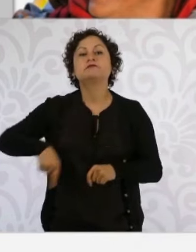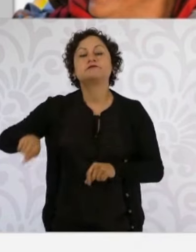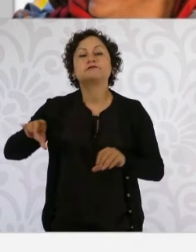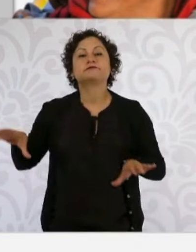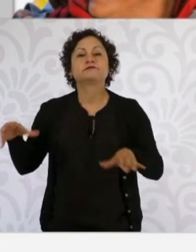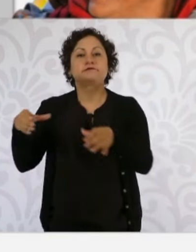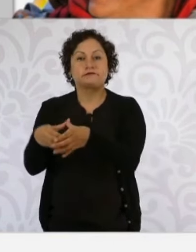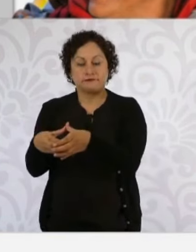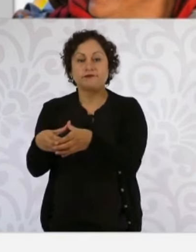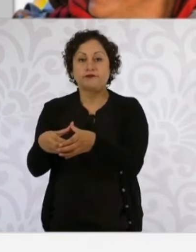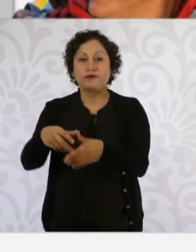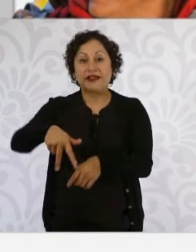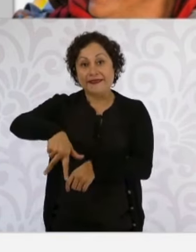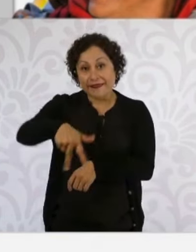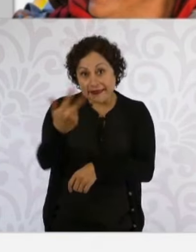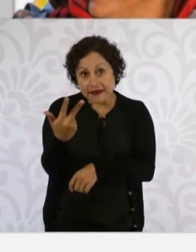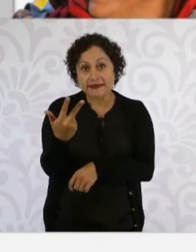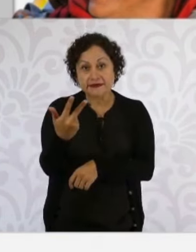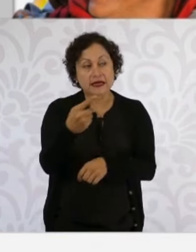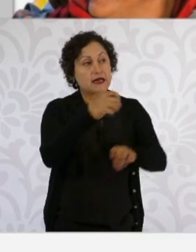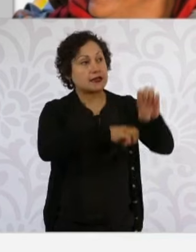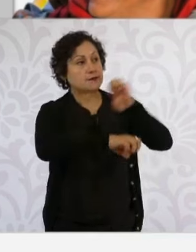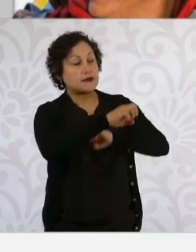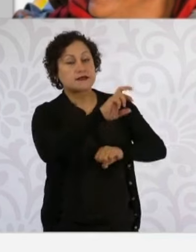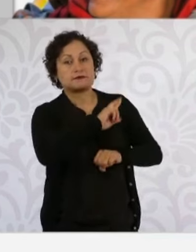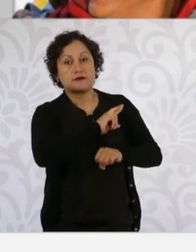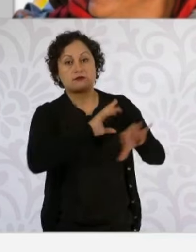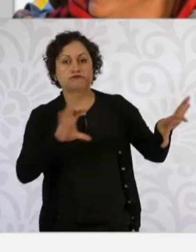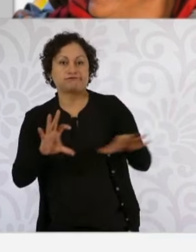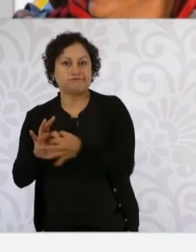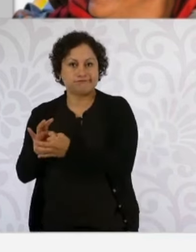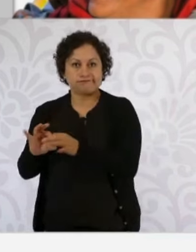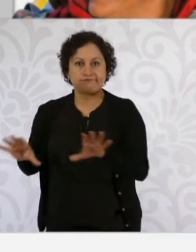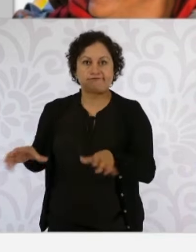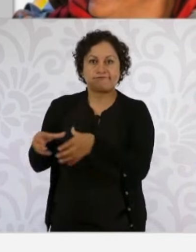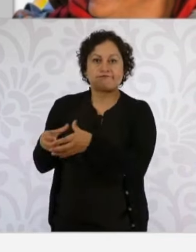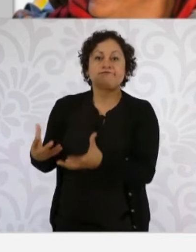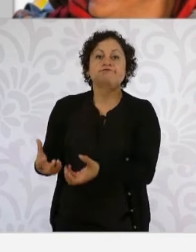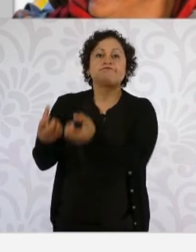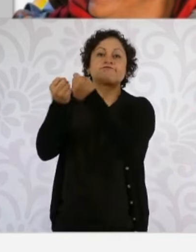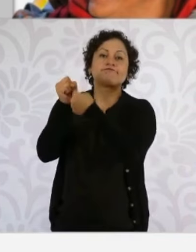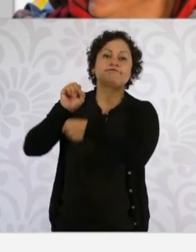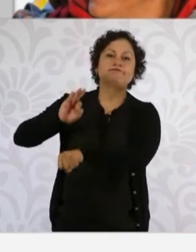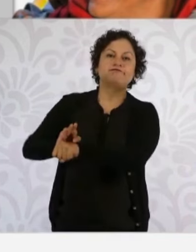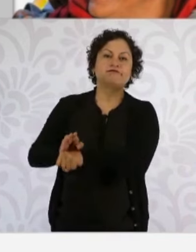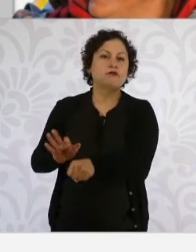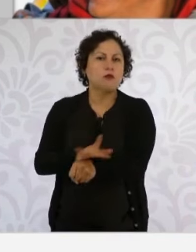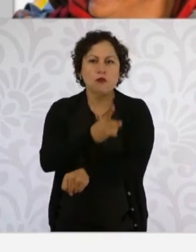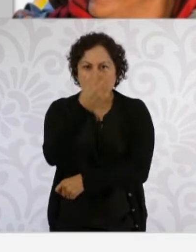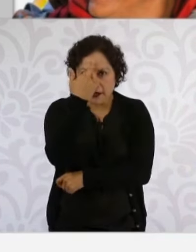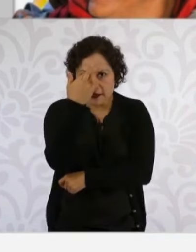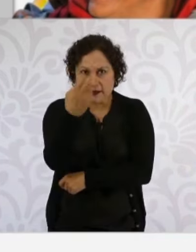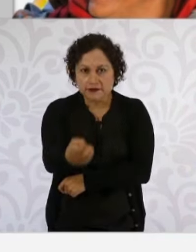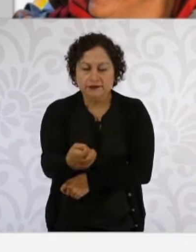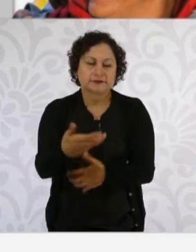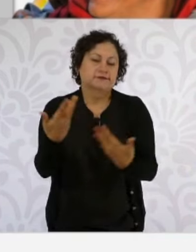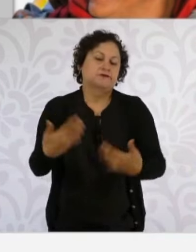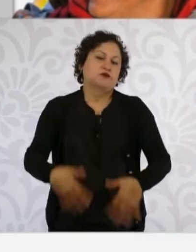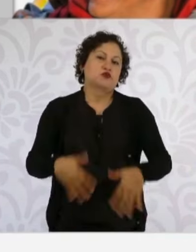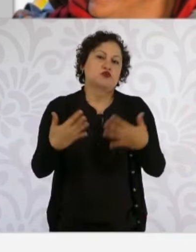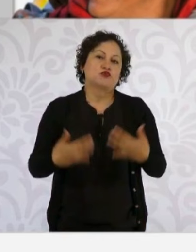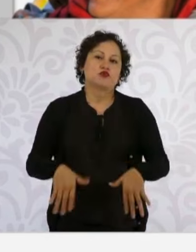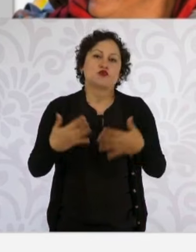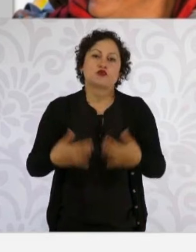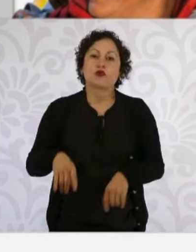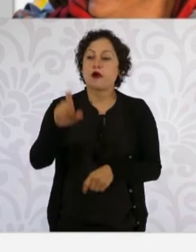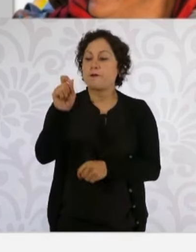de las 13 centrales de Iberdrola. Este rescate fue posible también gracias a la gran inversión histórica de